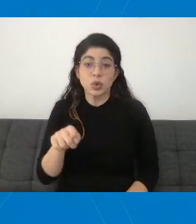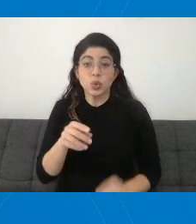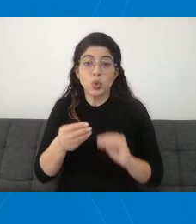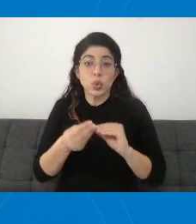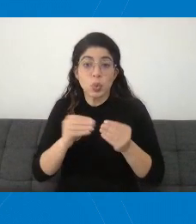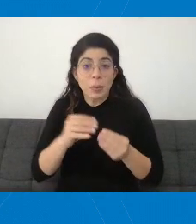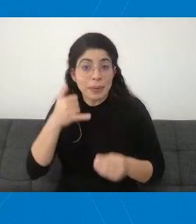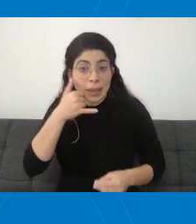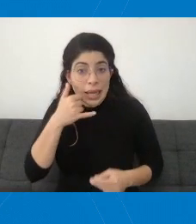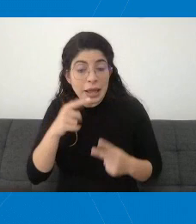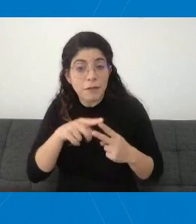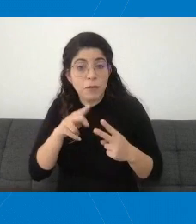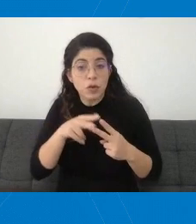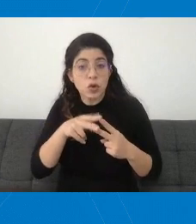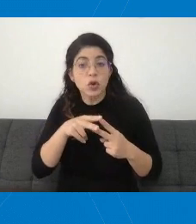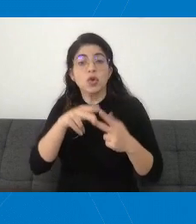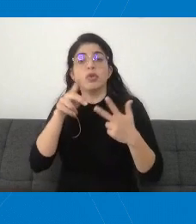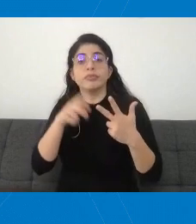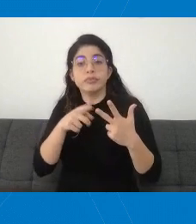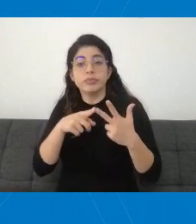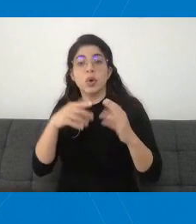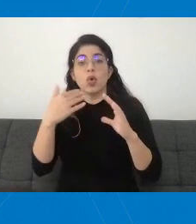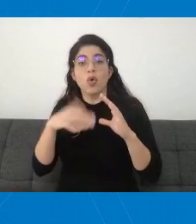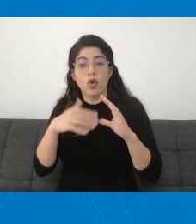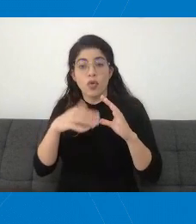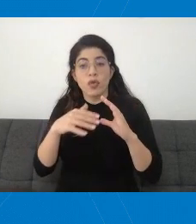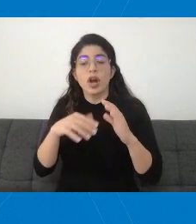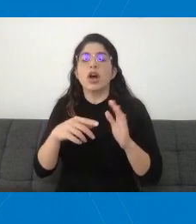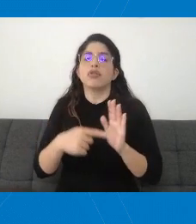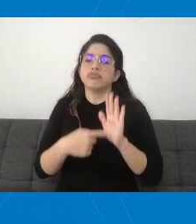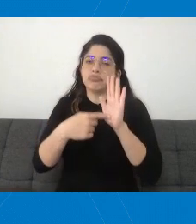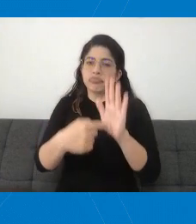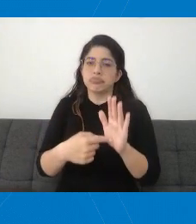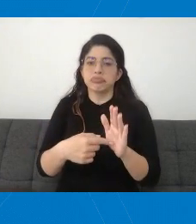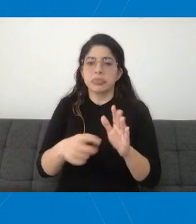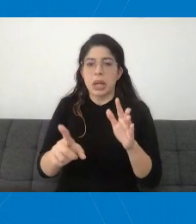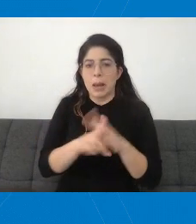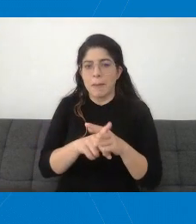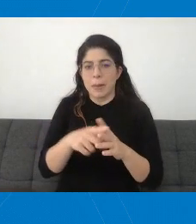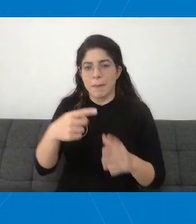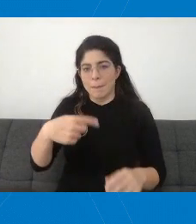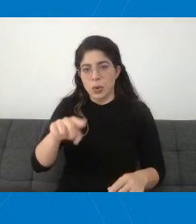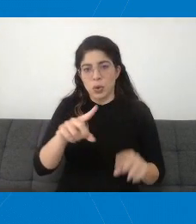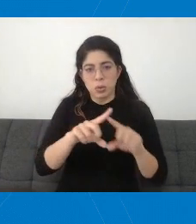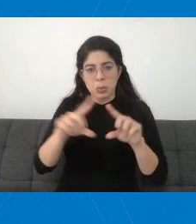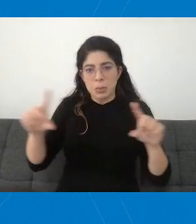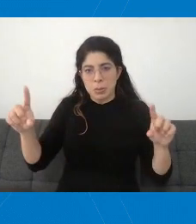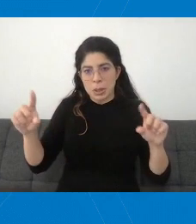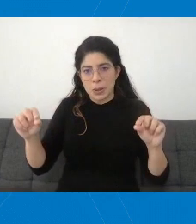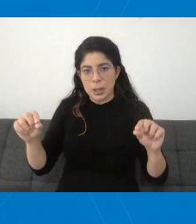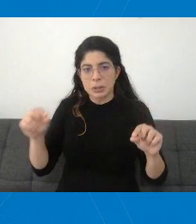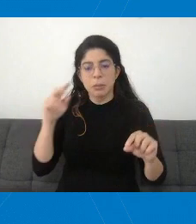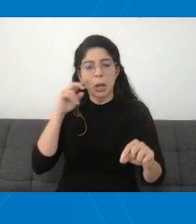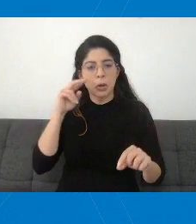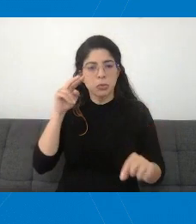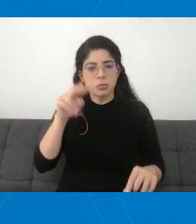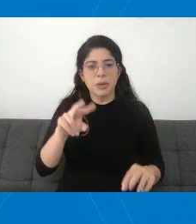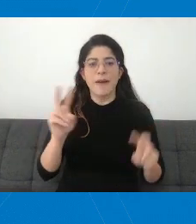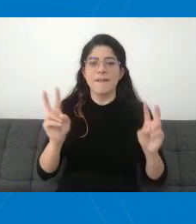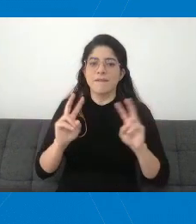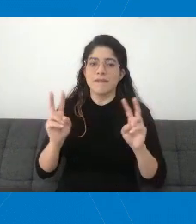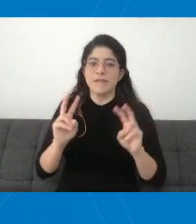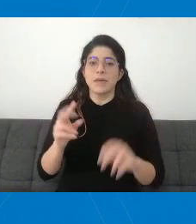esta dirección de correo electrónico aparecerán brevemente en la pantalla de la transmisión en vivo.